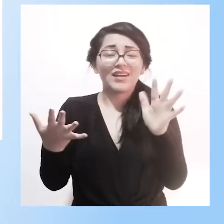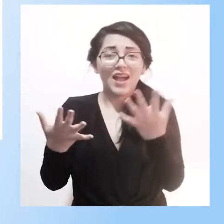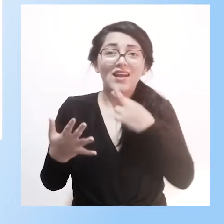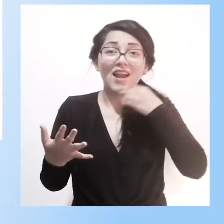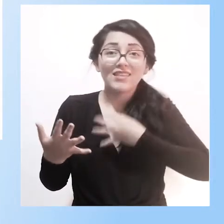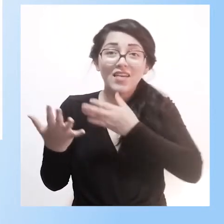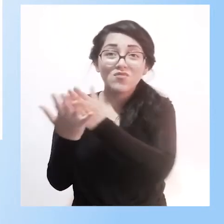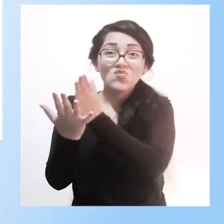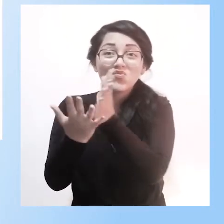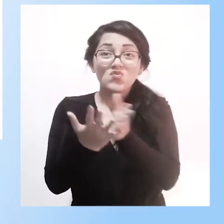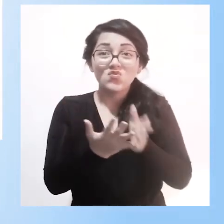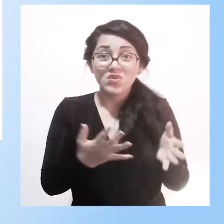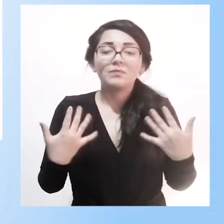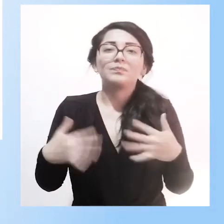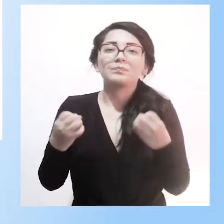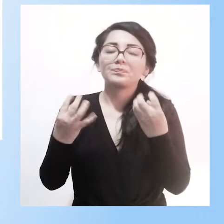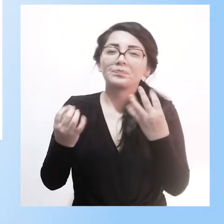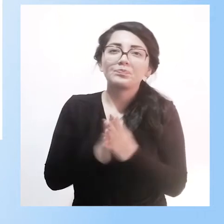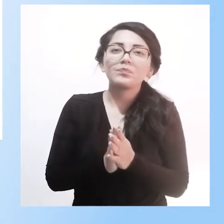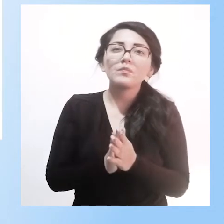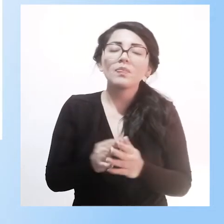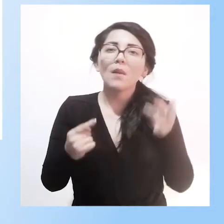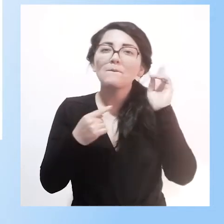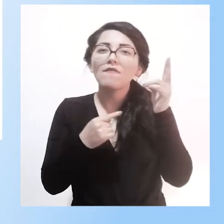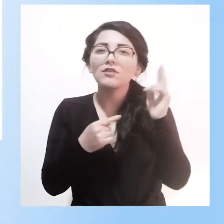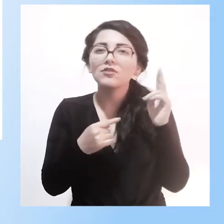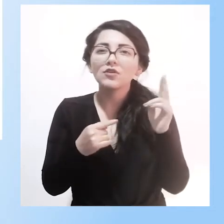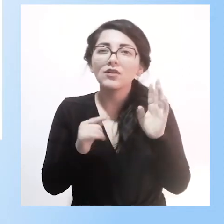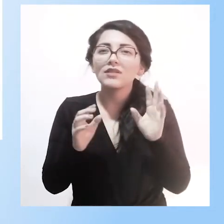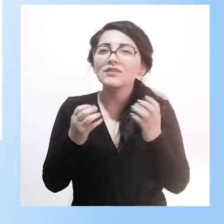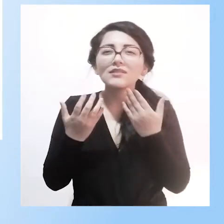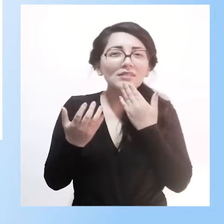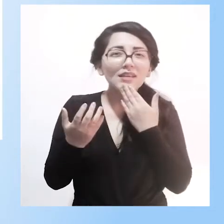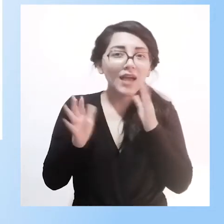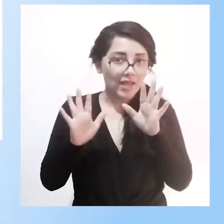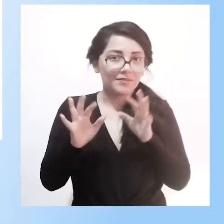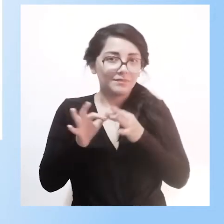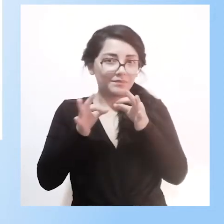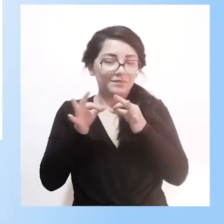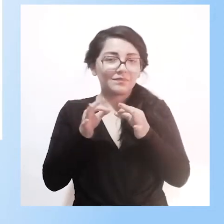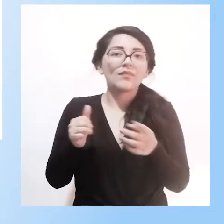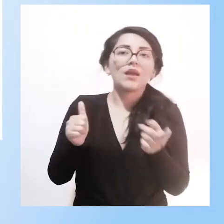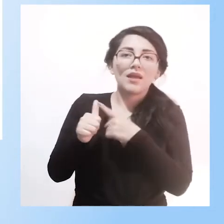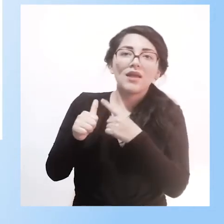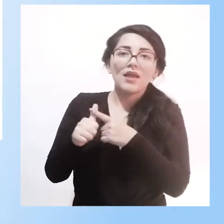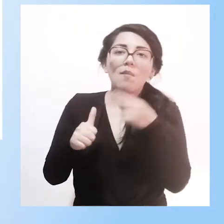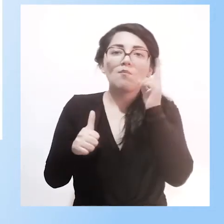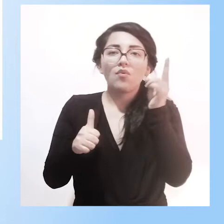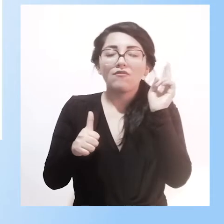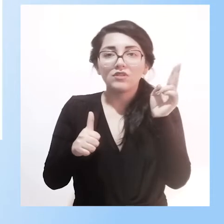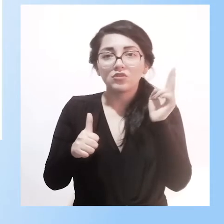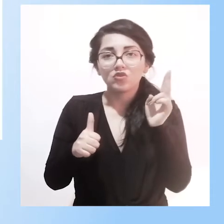Bien, ¿qué docentes involucrados tenemos? Para repasar un poco, tenemos el docente